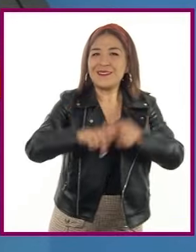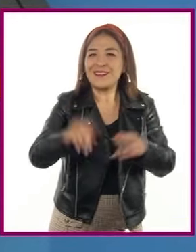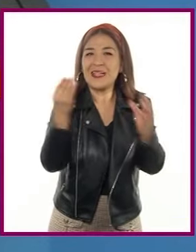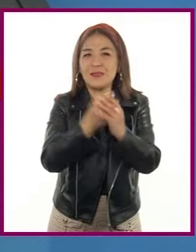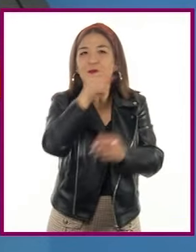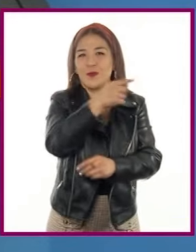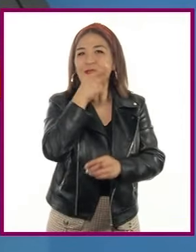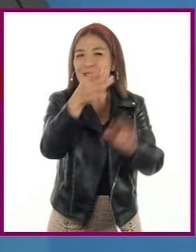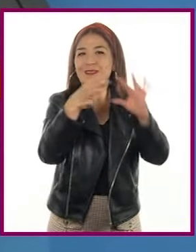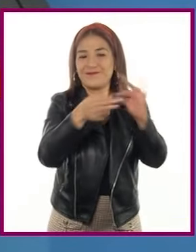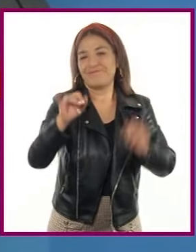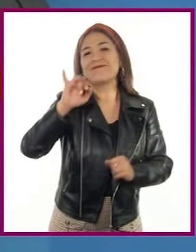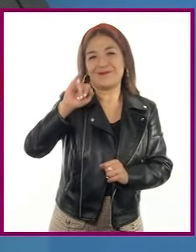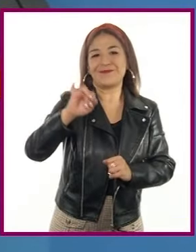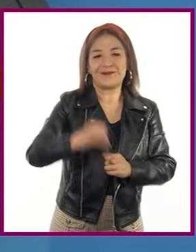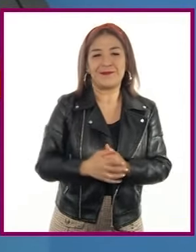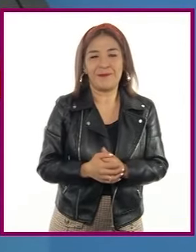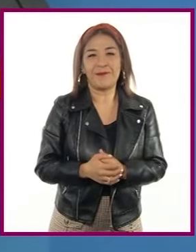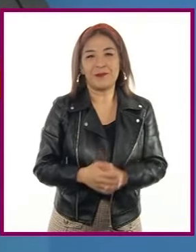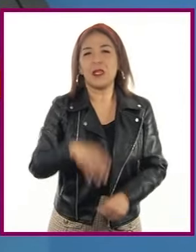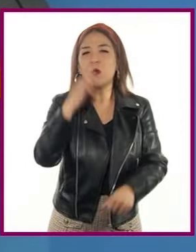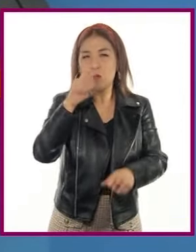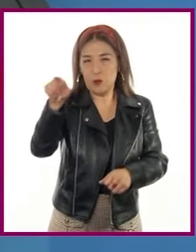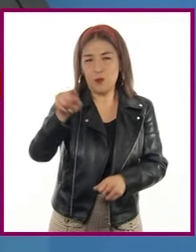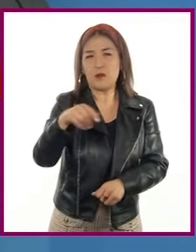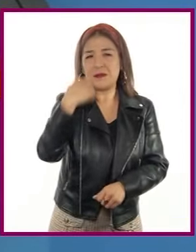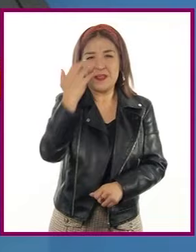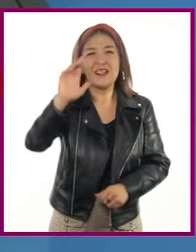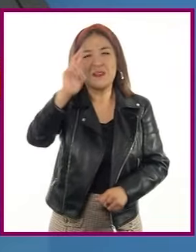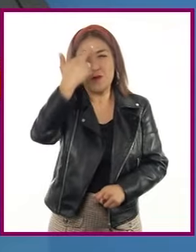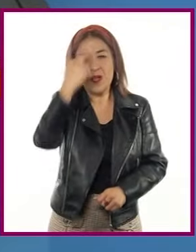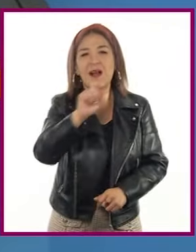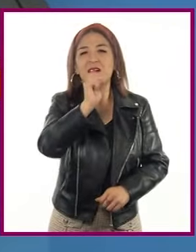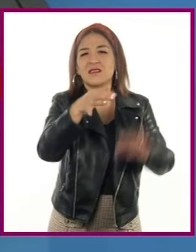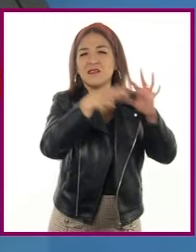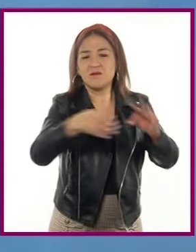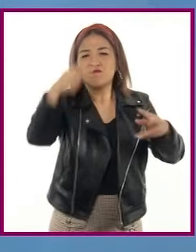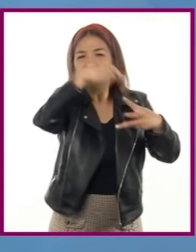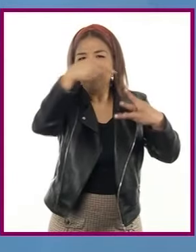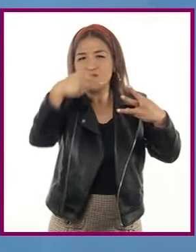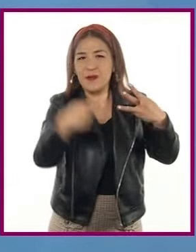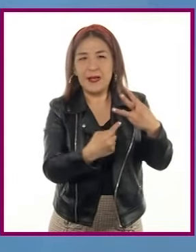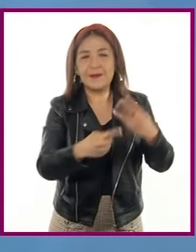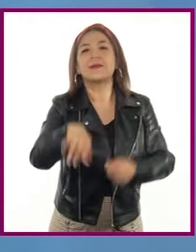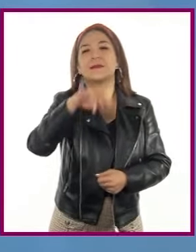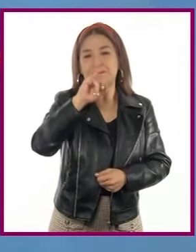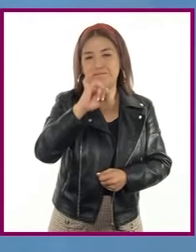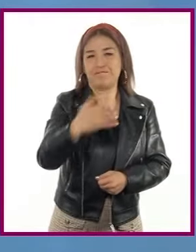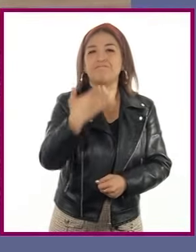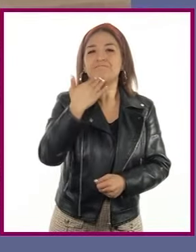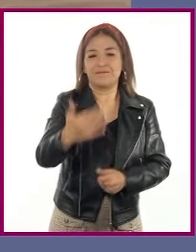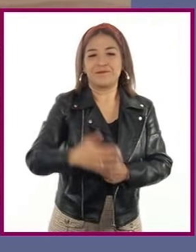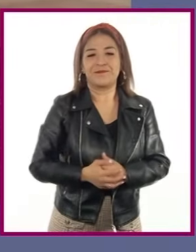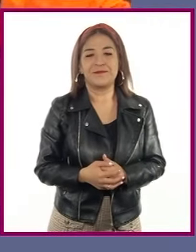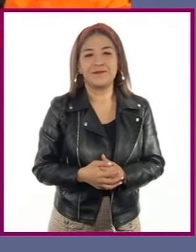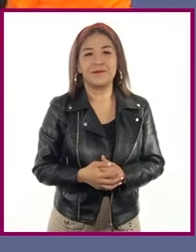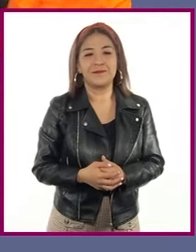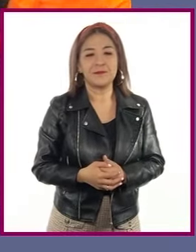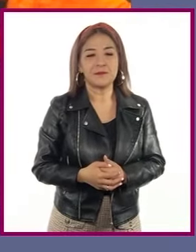Así es. ¿Te parece si recordamos a qué se refiere cada uno de ellos? Me parece excelente.